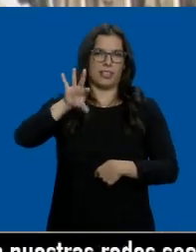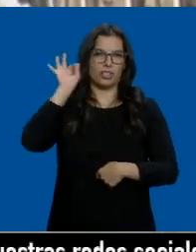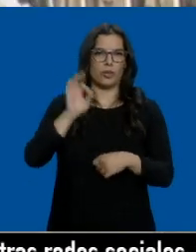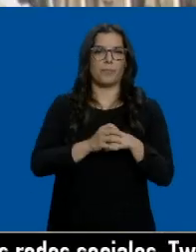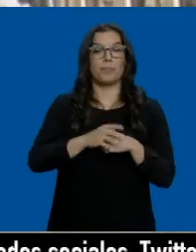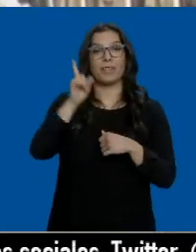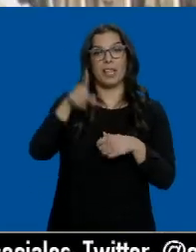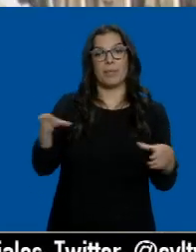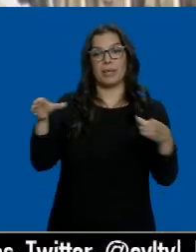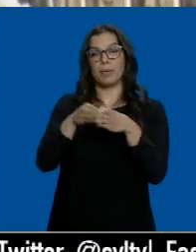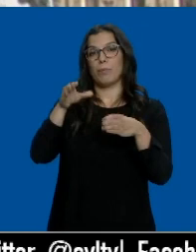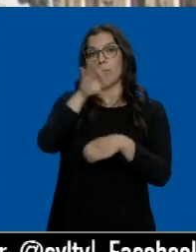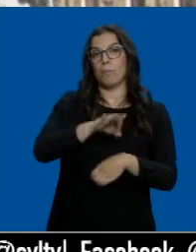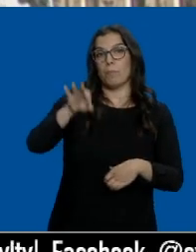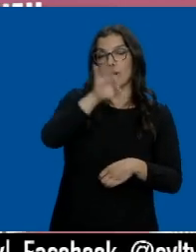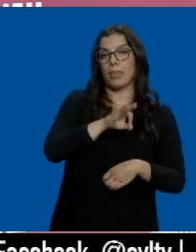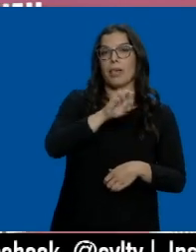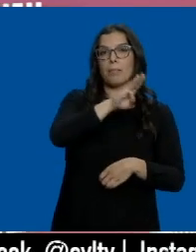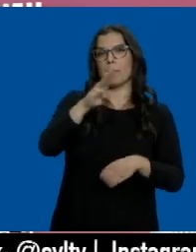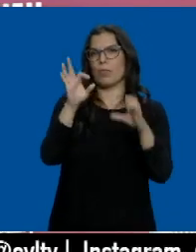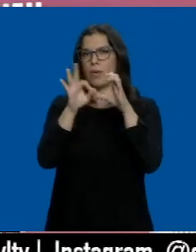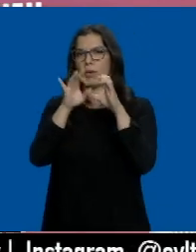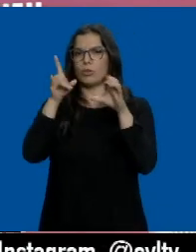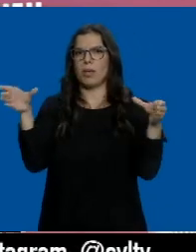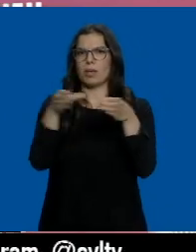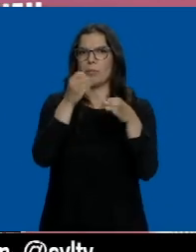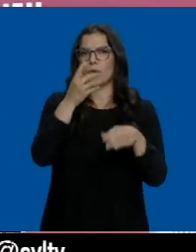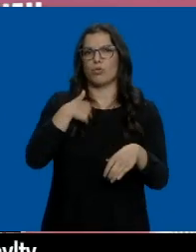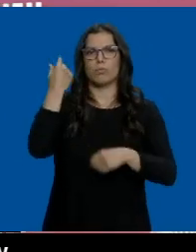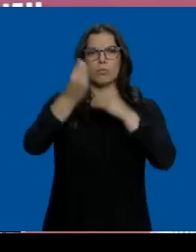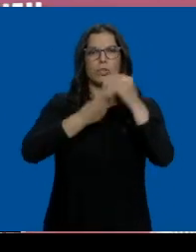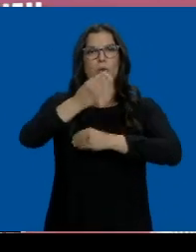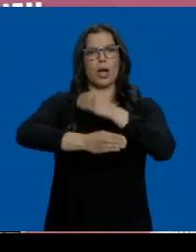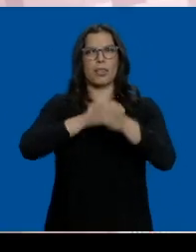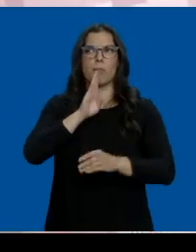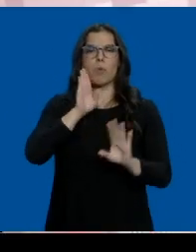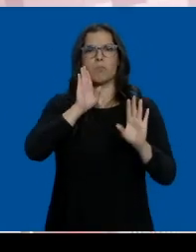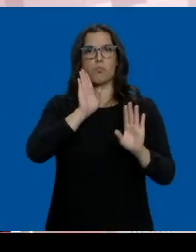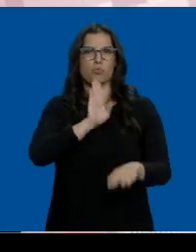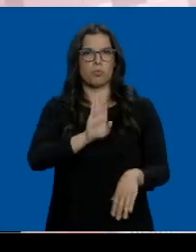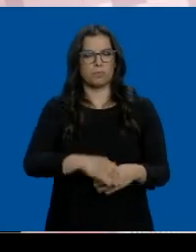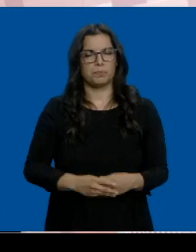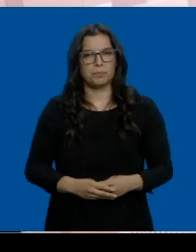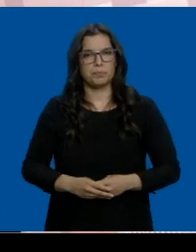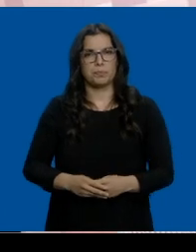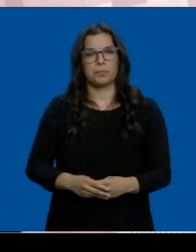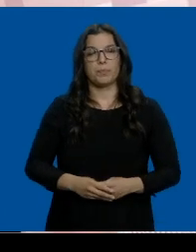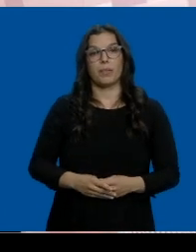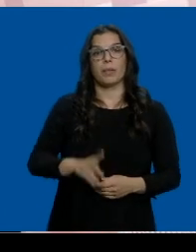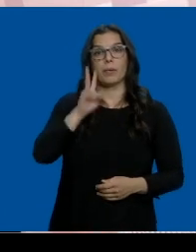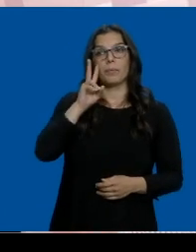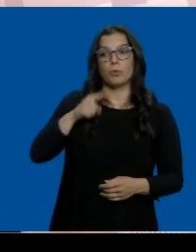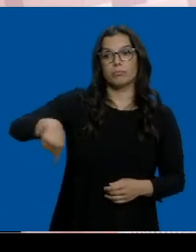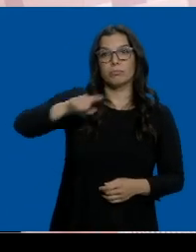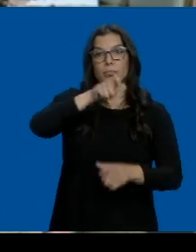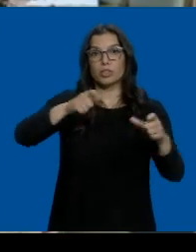han hecho equipo en Palencia entre populares y naranjas. Yo creo que lo estamos haciendo pues razonablemente bien. Y nosotros lo que escuchamos de nuestros vecinos es